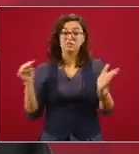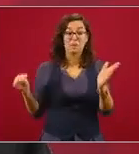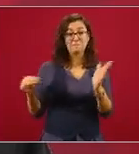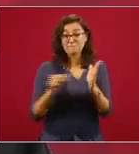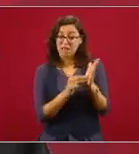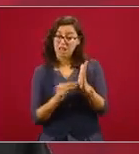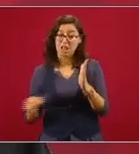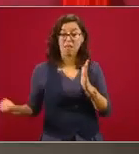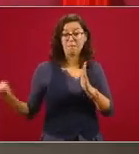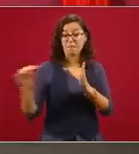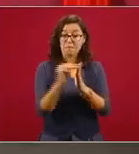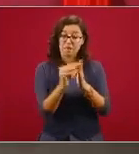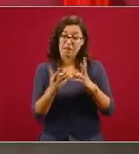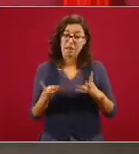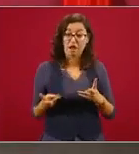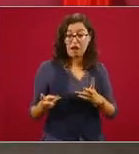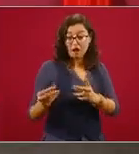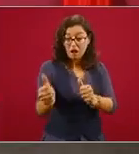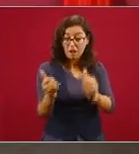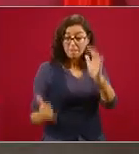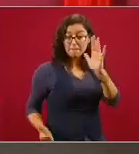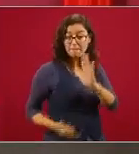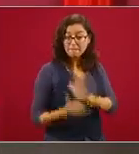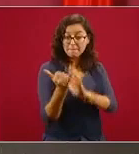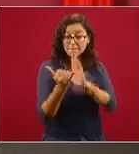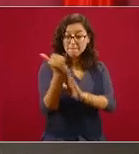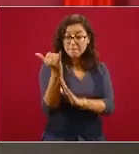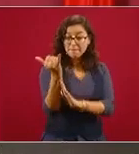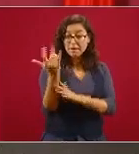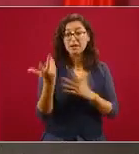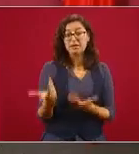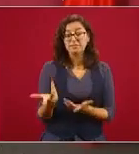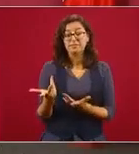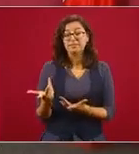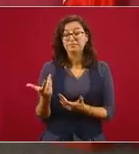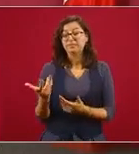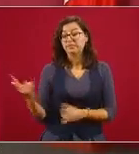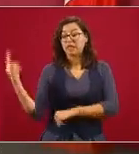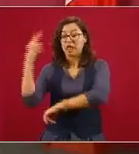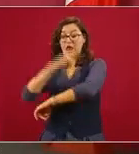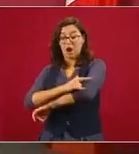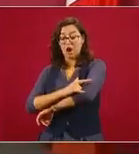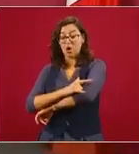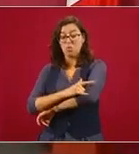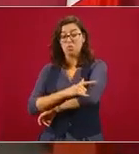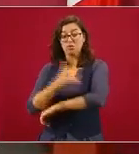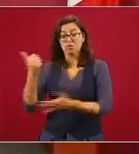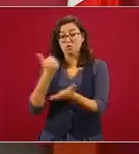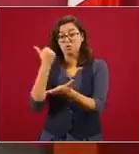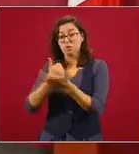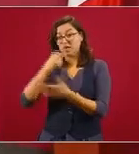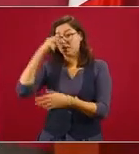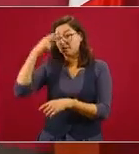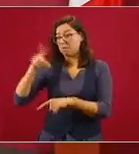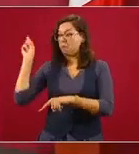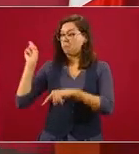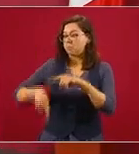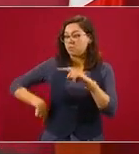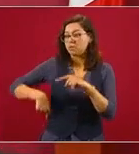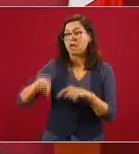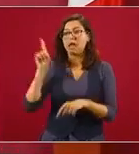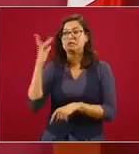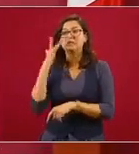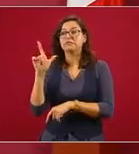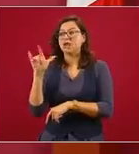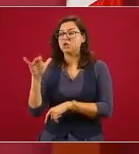y se iba a desaparecer el actual aeropuerto y el aeropuerto de Santa Lucía. 300